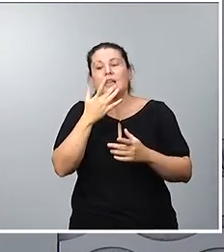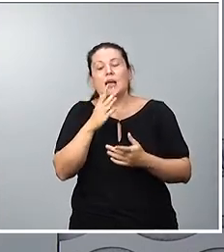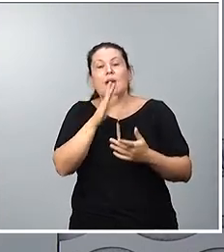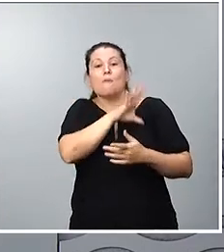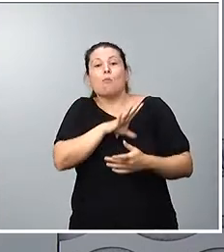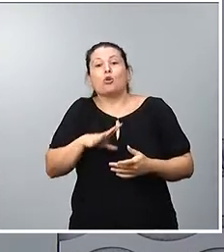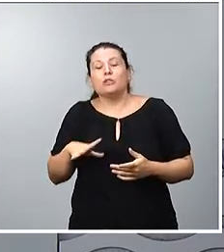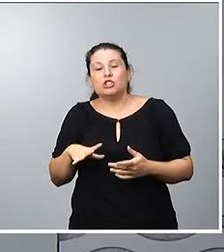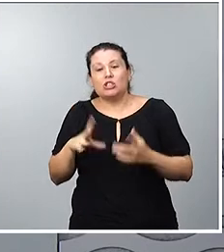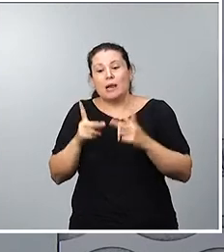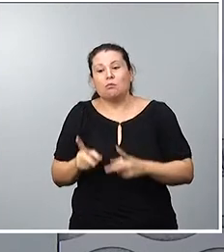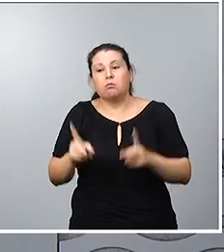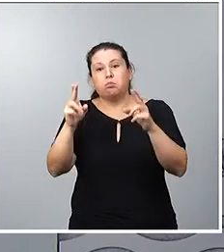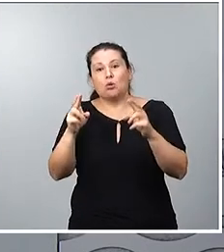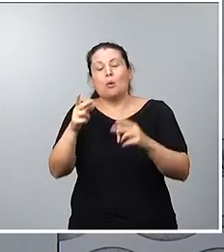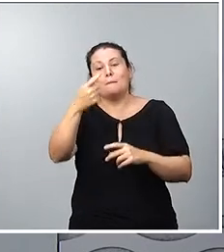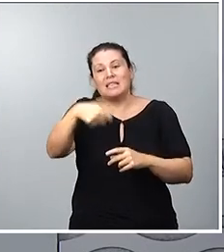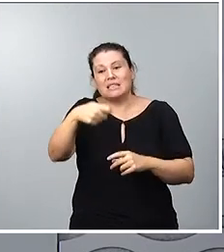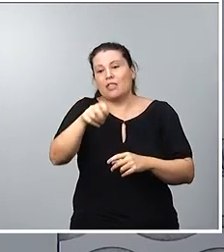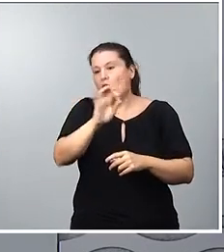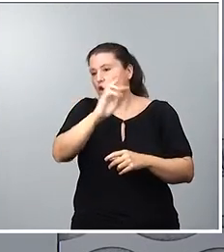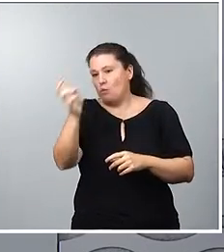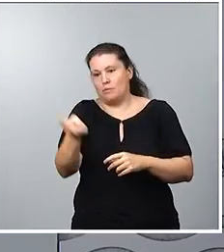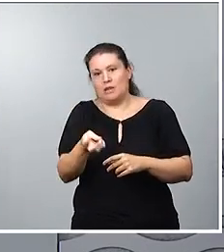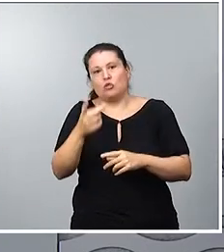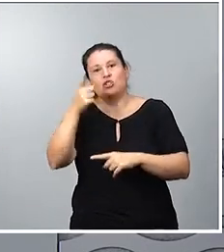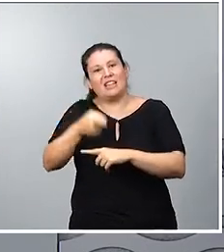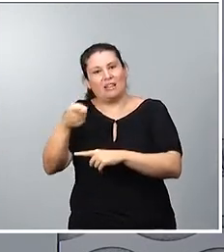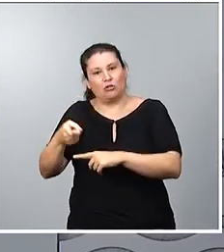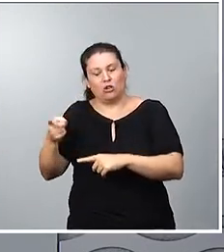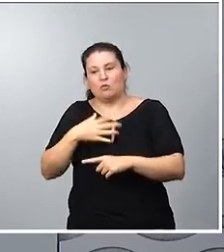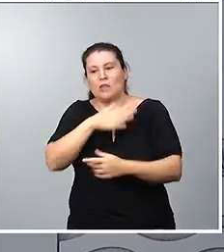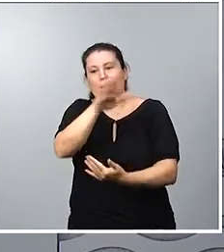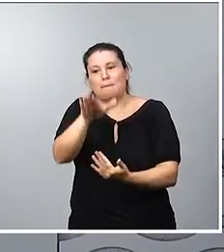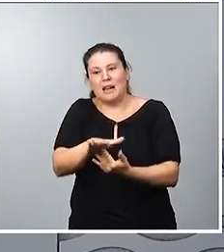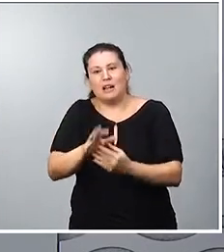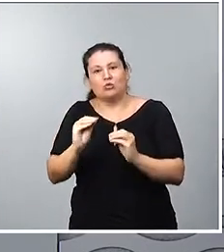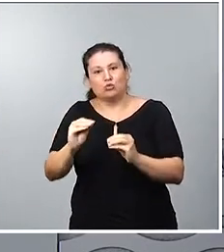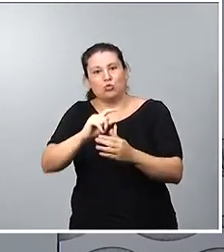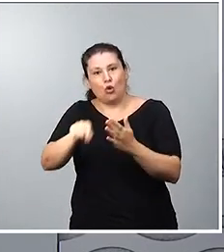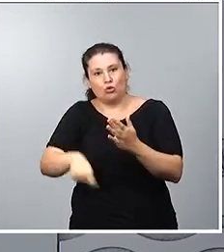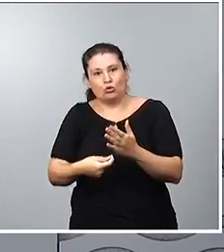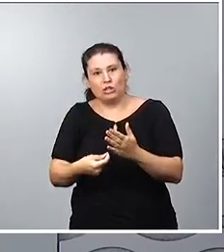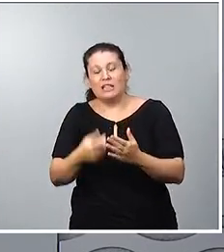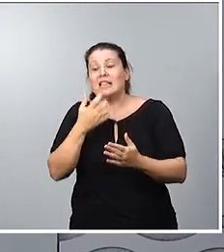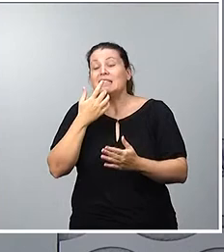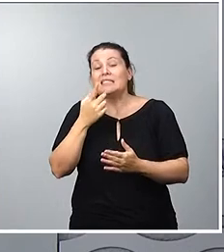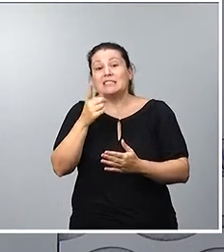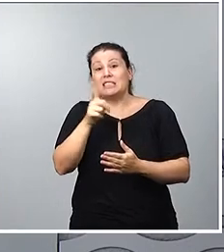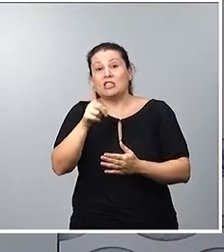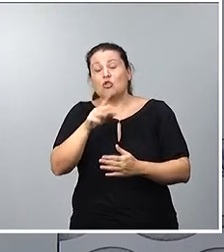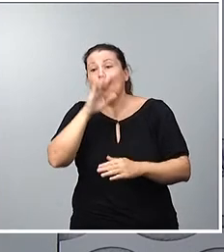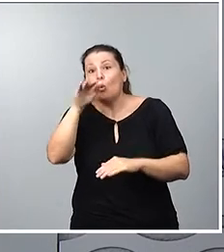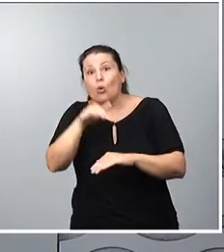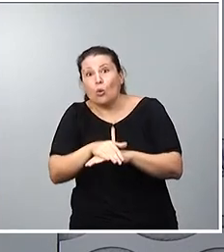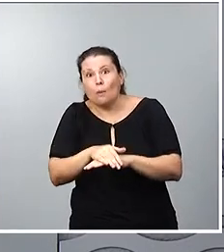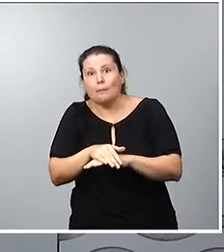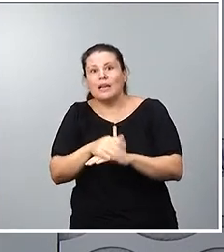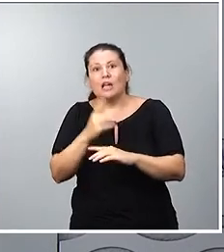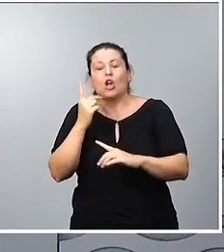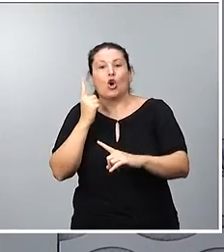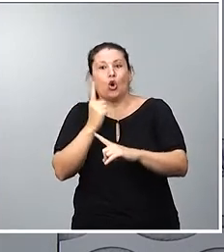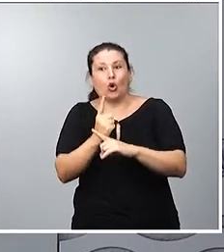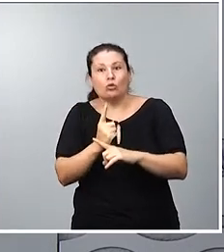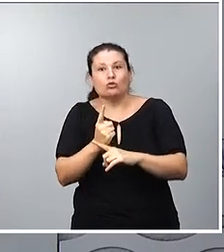a la presidencia o a los demás miembros de los órganos directivos cuando se incoe contra estas personas